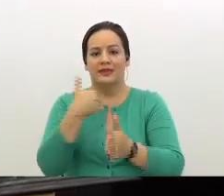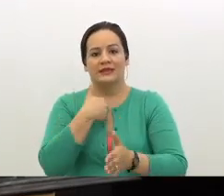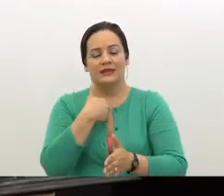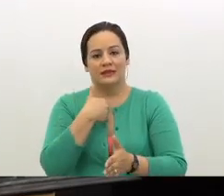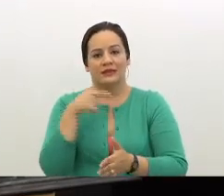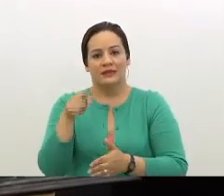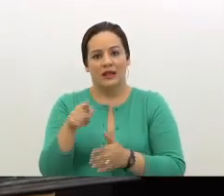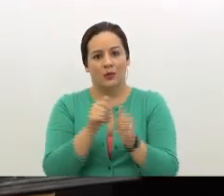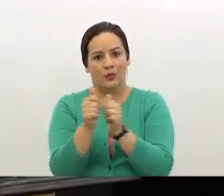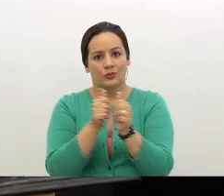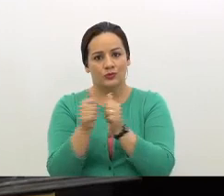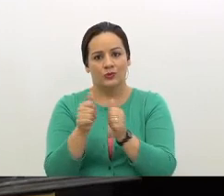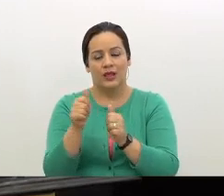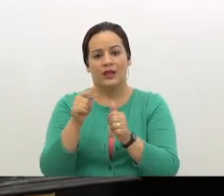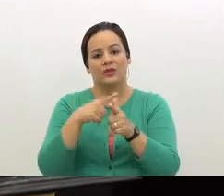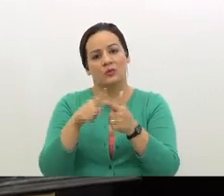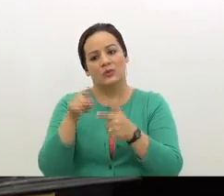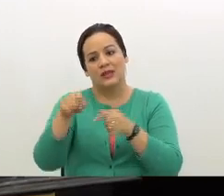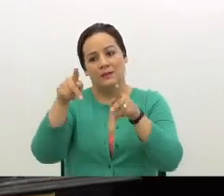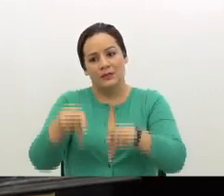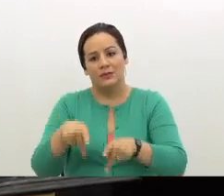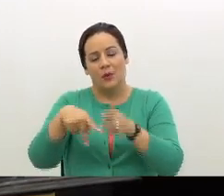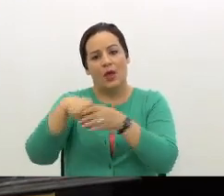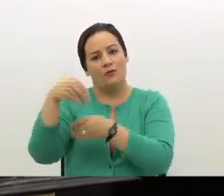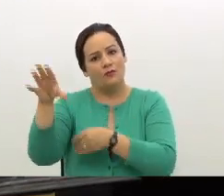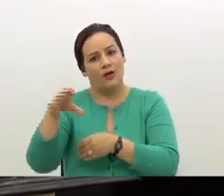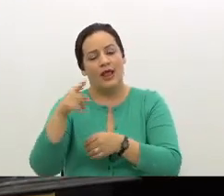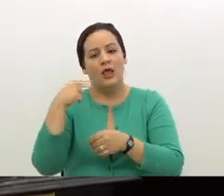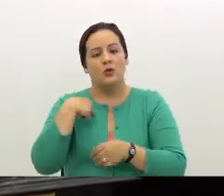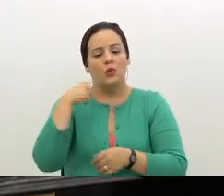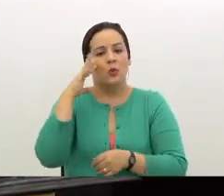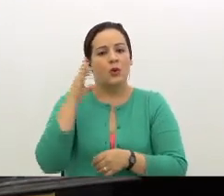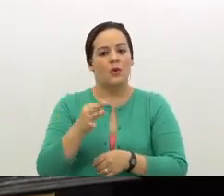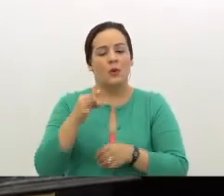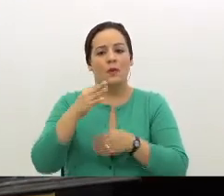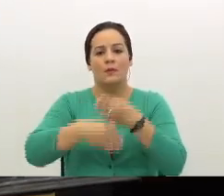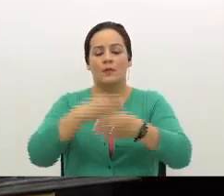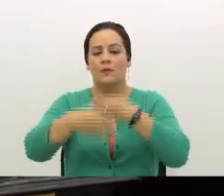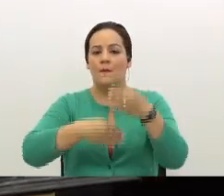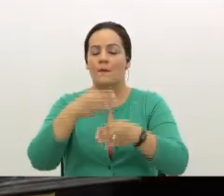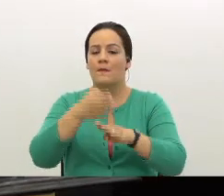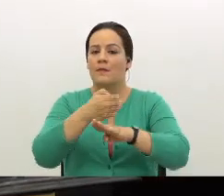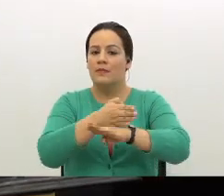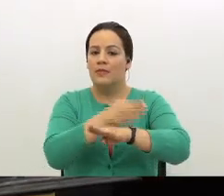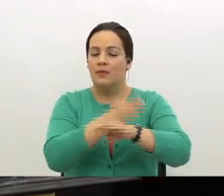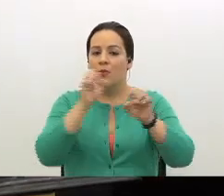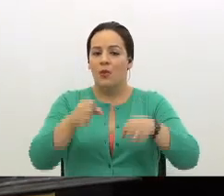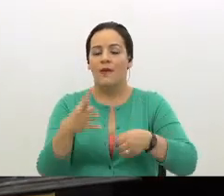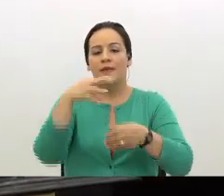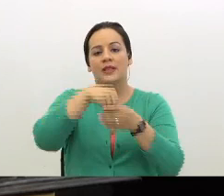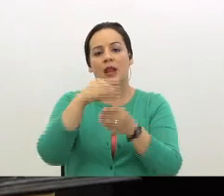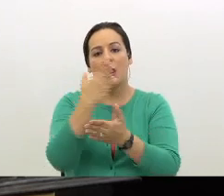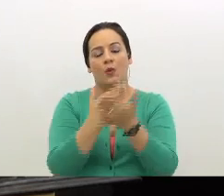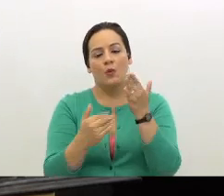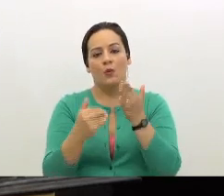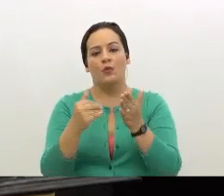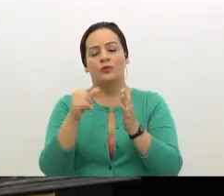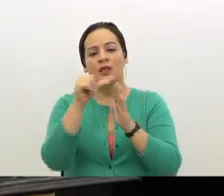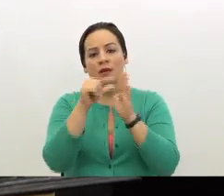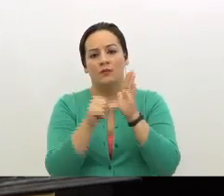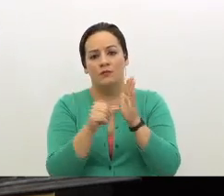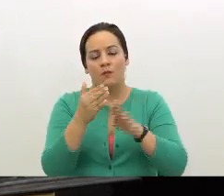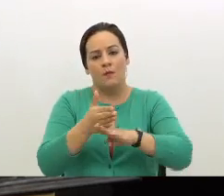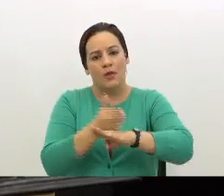quedó fuera. Me parece que el procedimiento puede ser mejorado, podemos meter algunas cláusulas de mejora, pero para